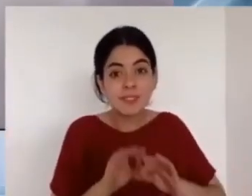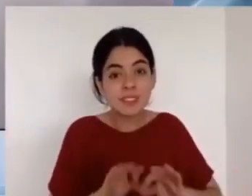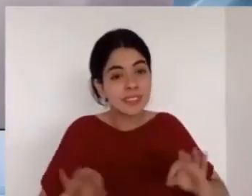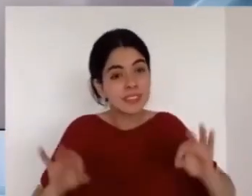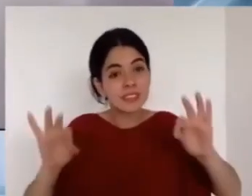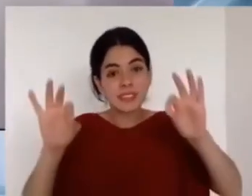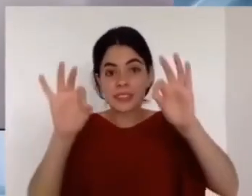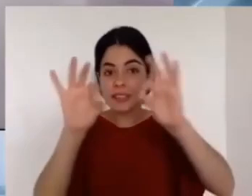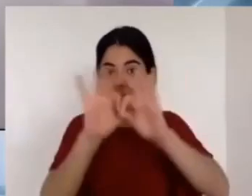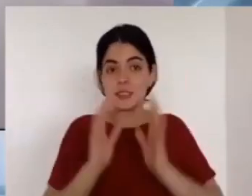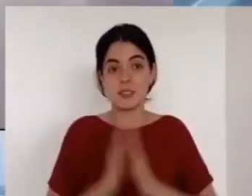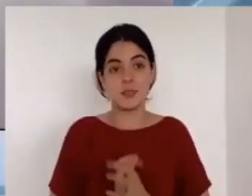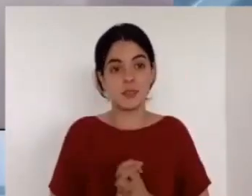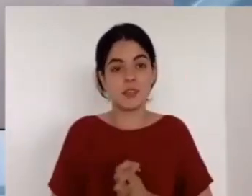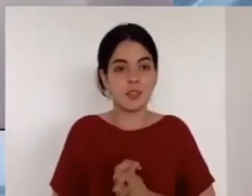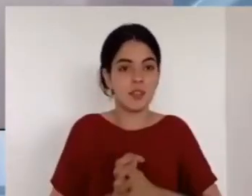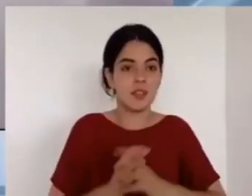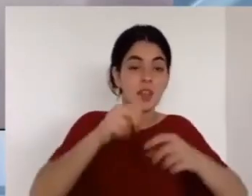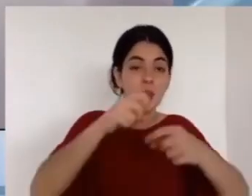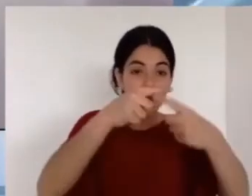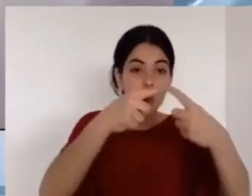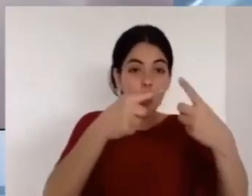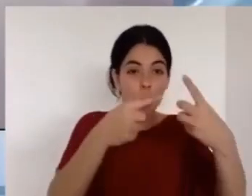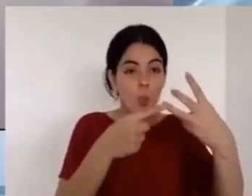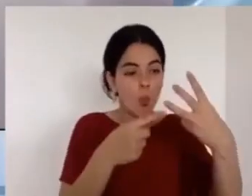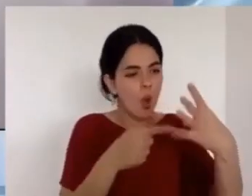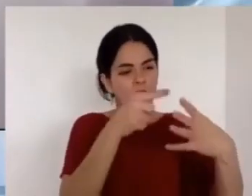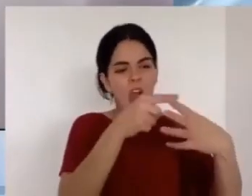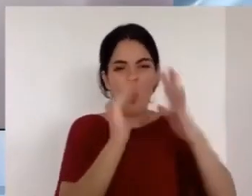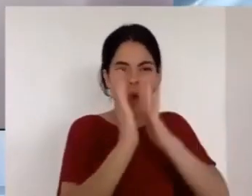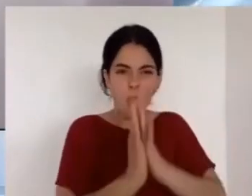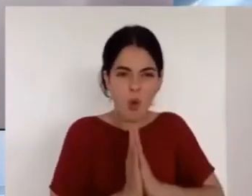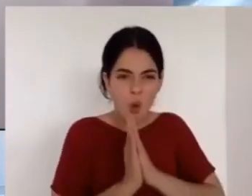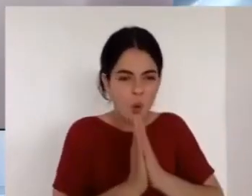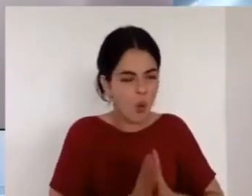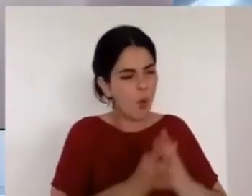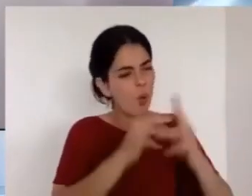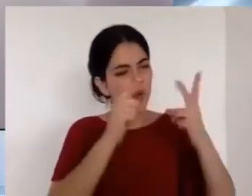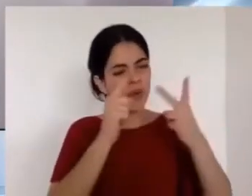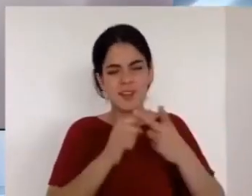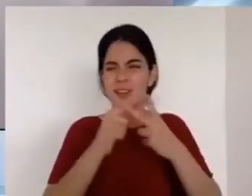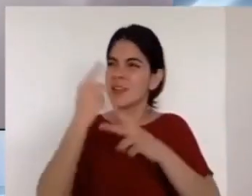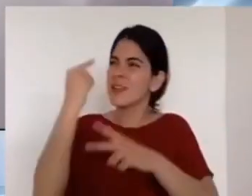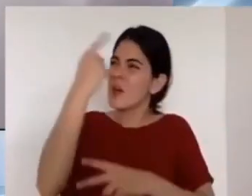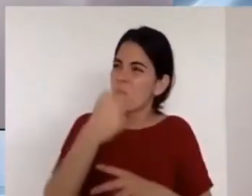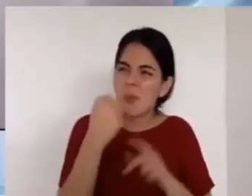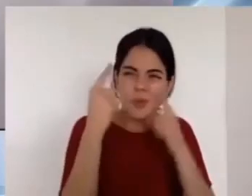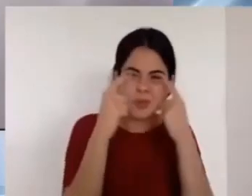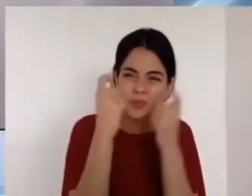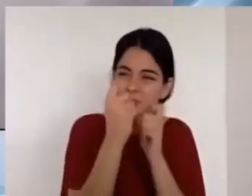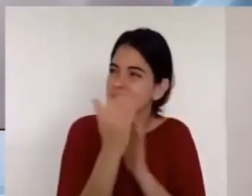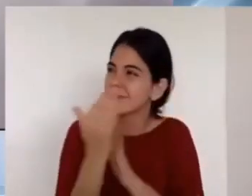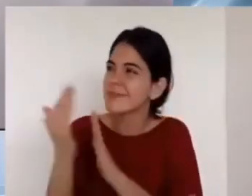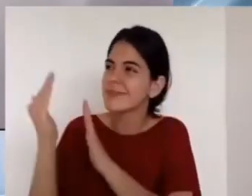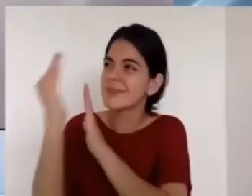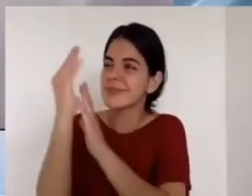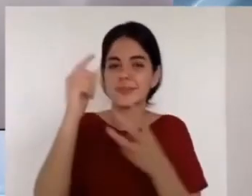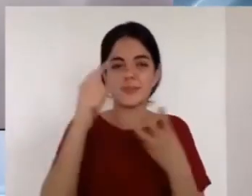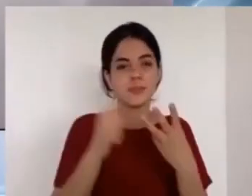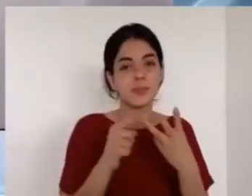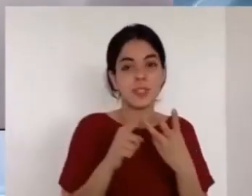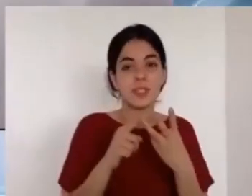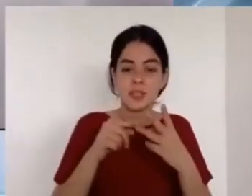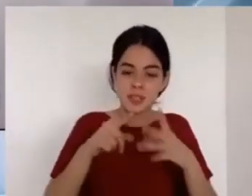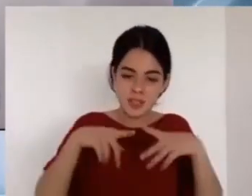pasaje bíblico que tomamos como base para la reflexión esta tarde